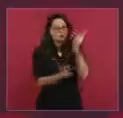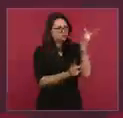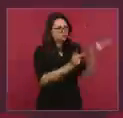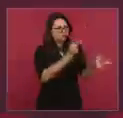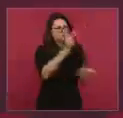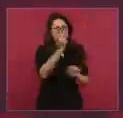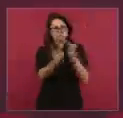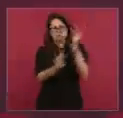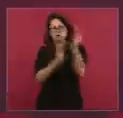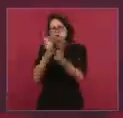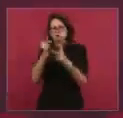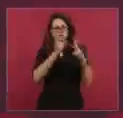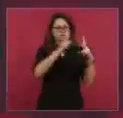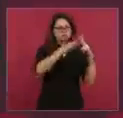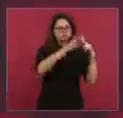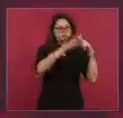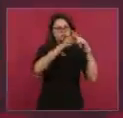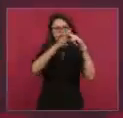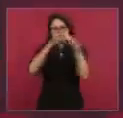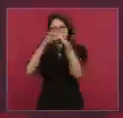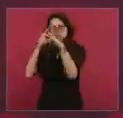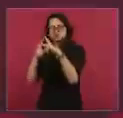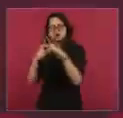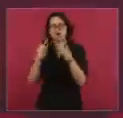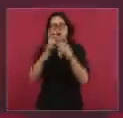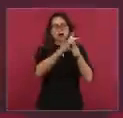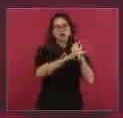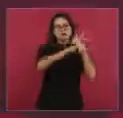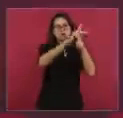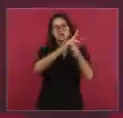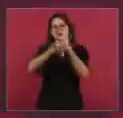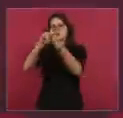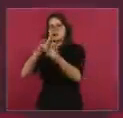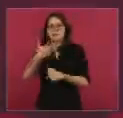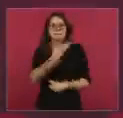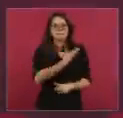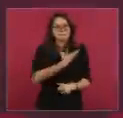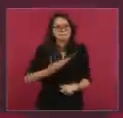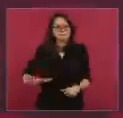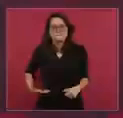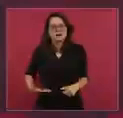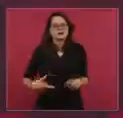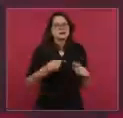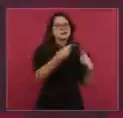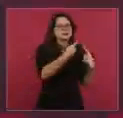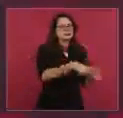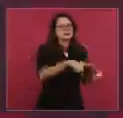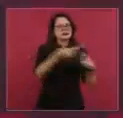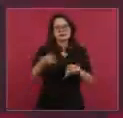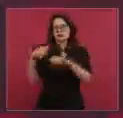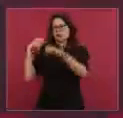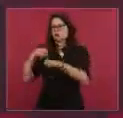la aceptación de presidentes, primeros ministros